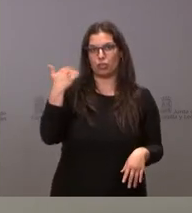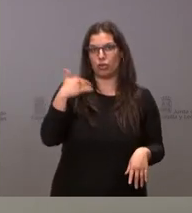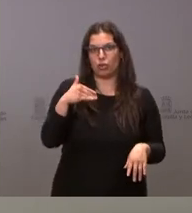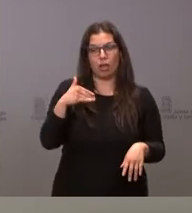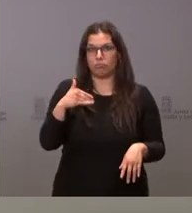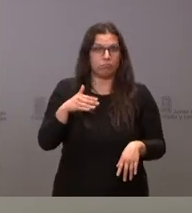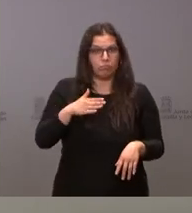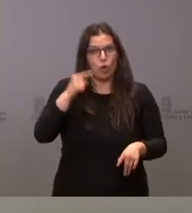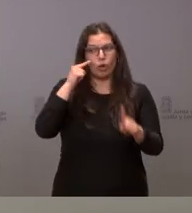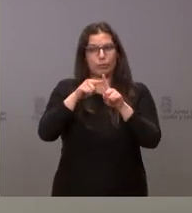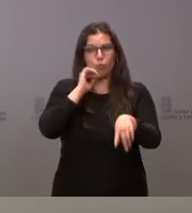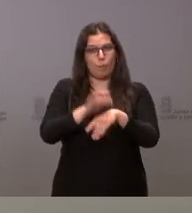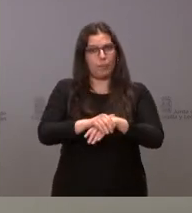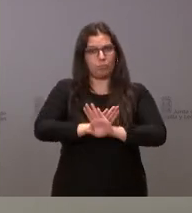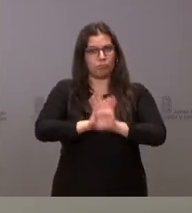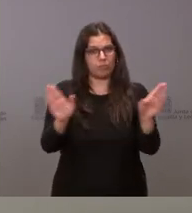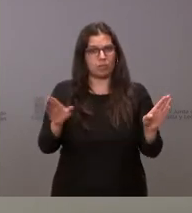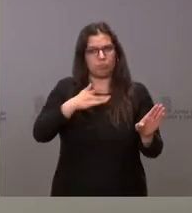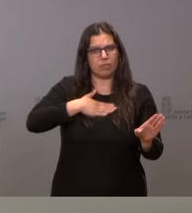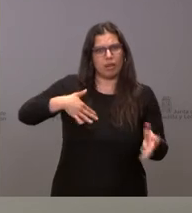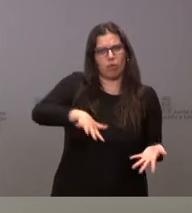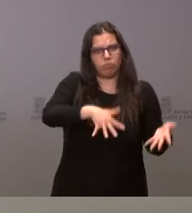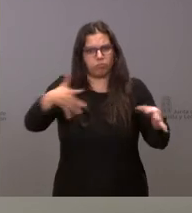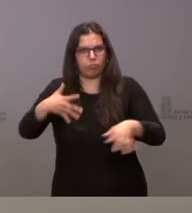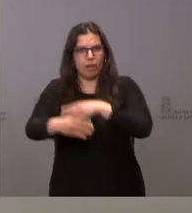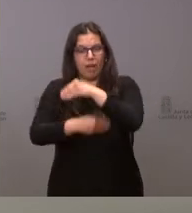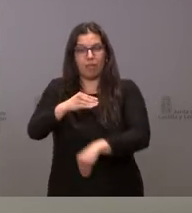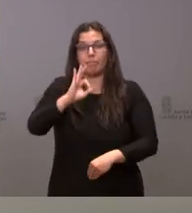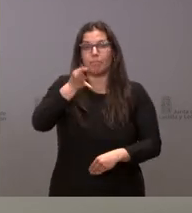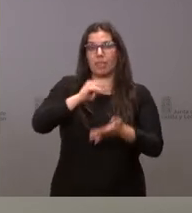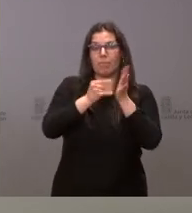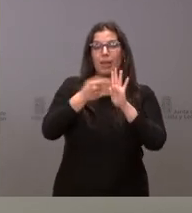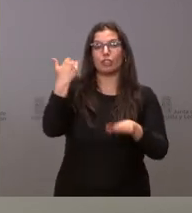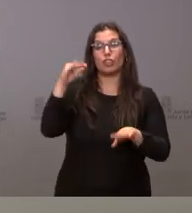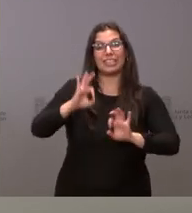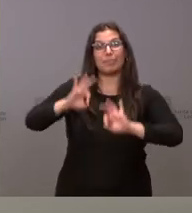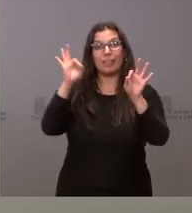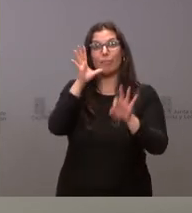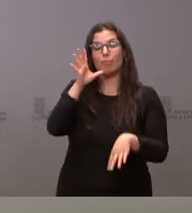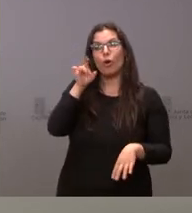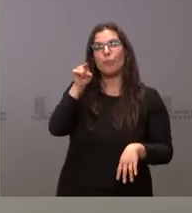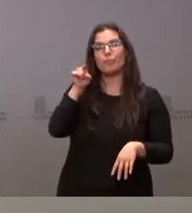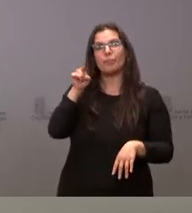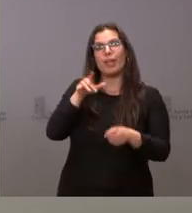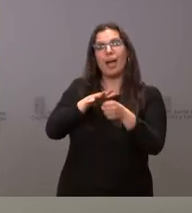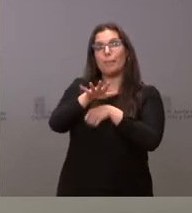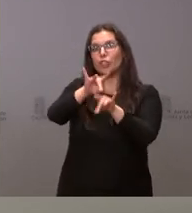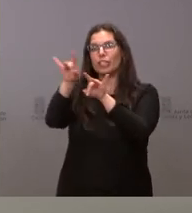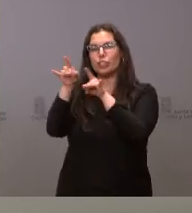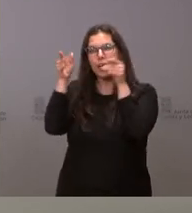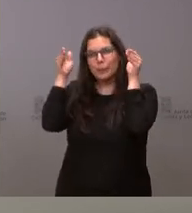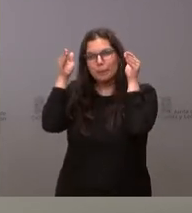cumplirlo y, por tanto, lo queremos llevar a cabo. Es verdad que el Plan Soria tiene la singularidad de que se desarrolla en un ámbito territorial,